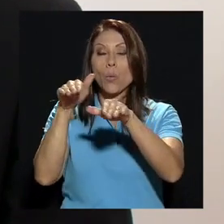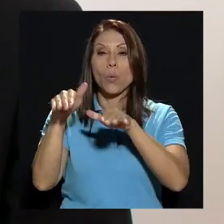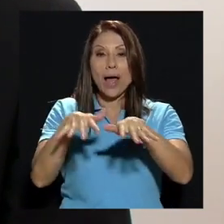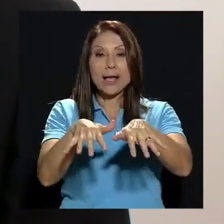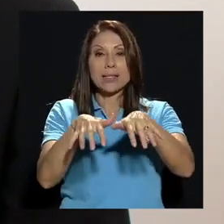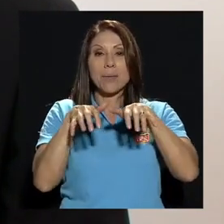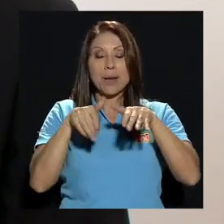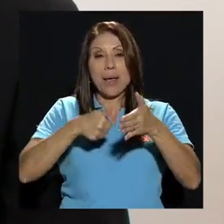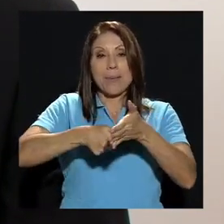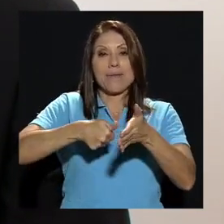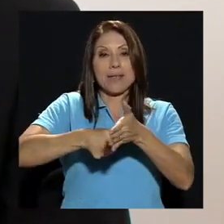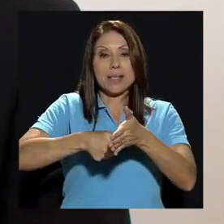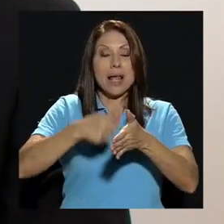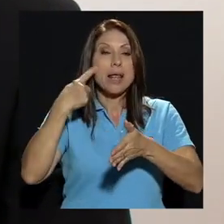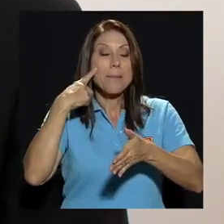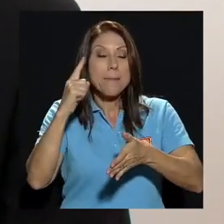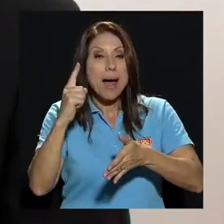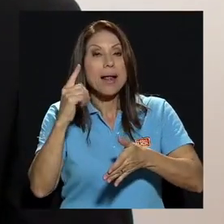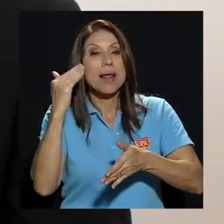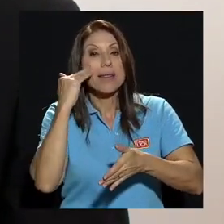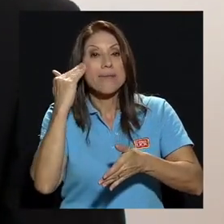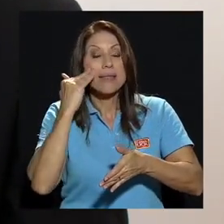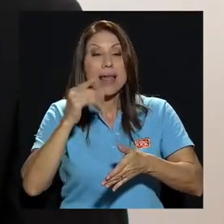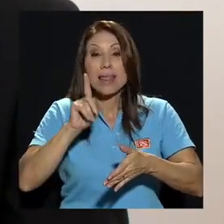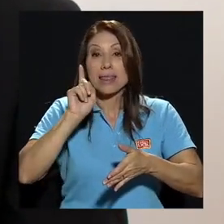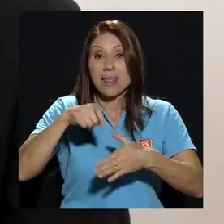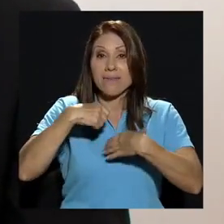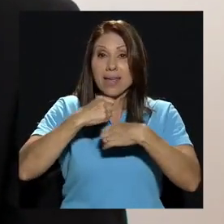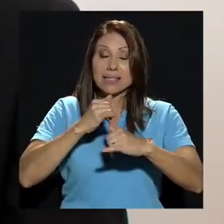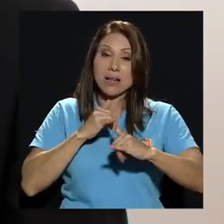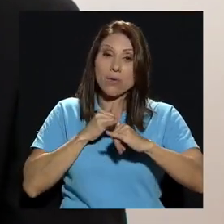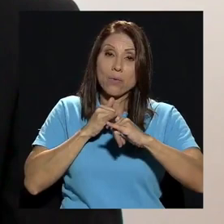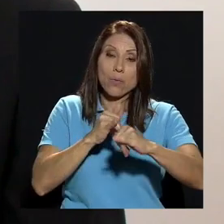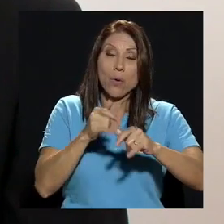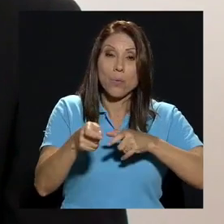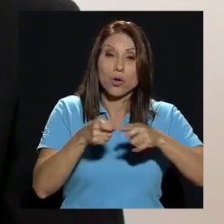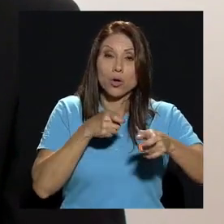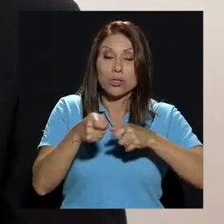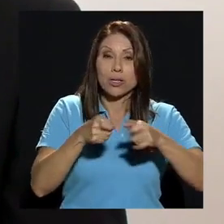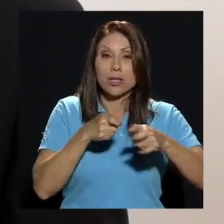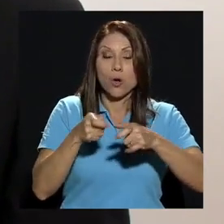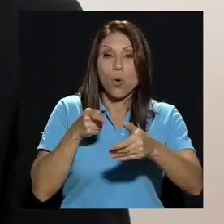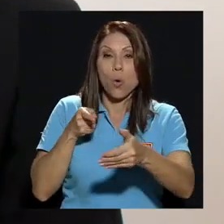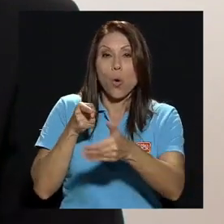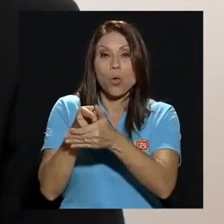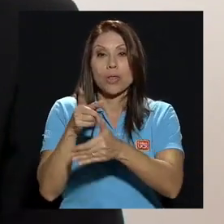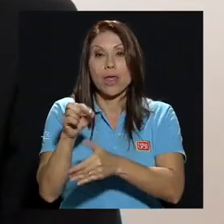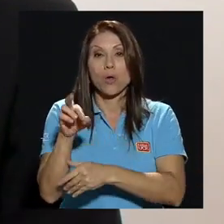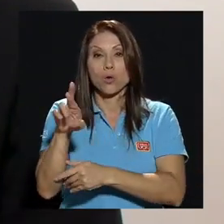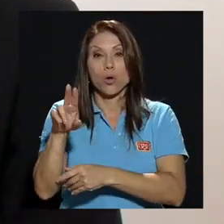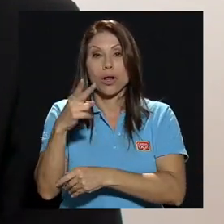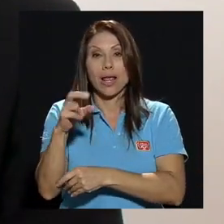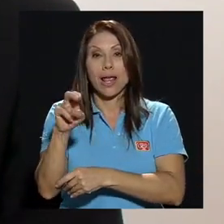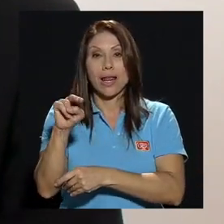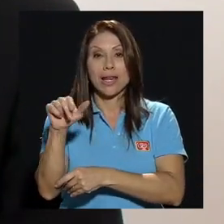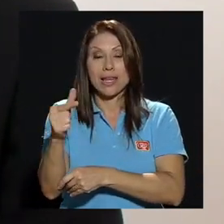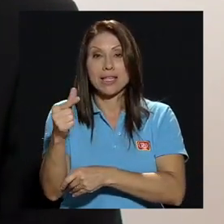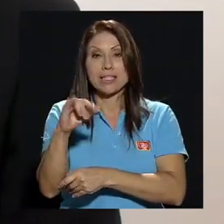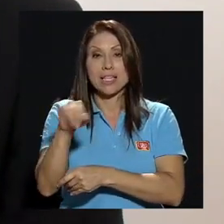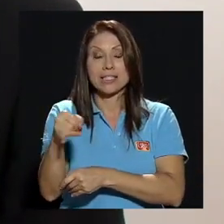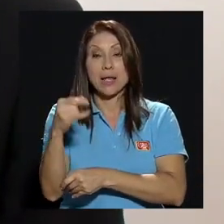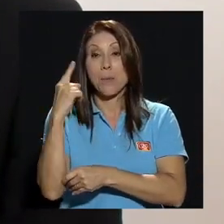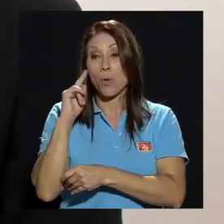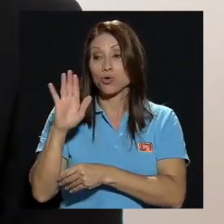asamblea determine si se debe instaurar un nuevo proceso administrativo contra el lector jenny jensen por el caso del nombramiento de su hija en